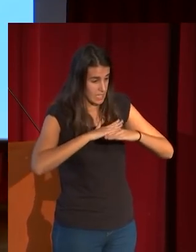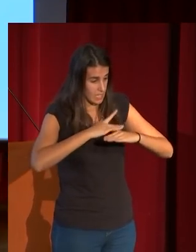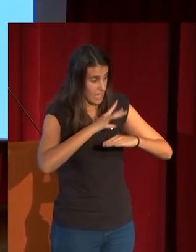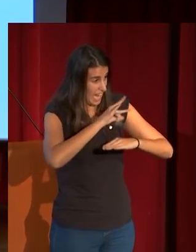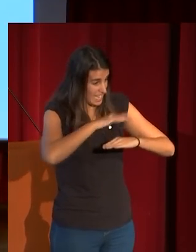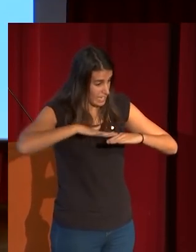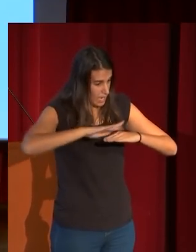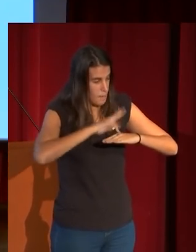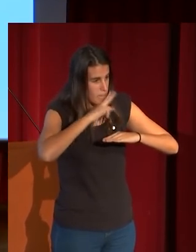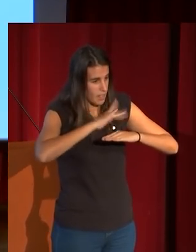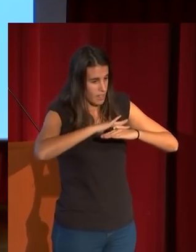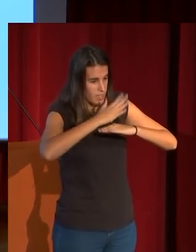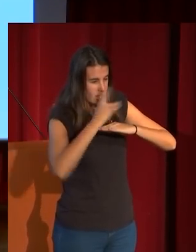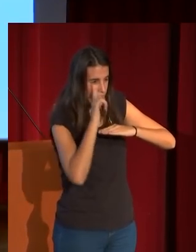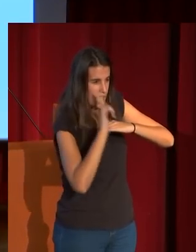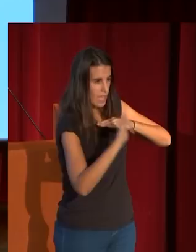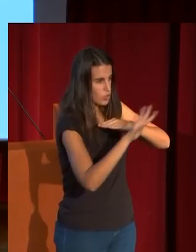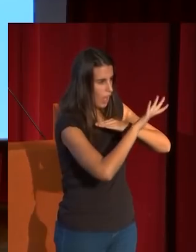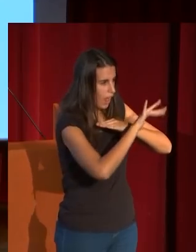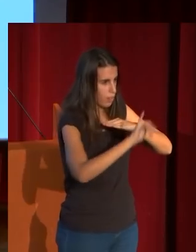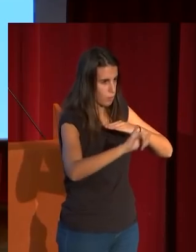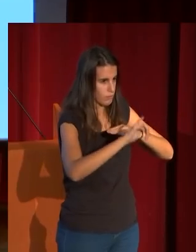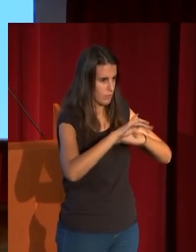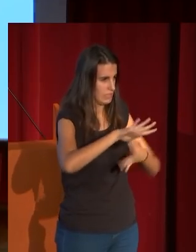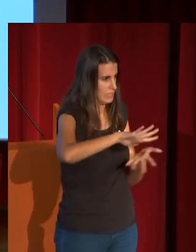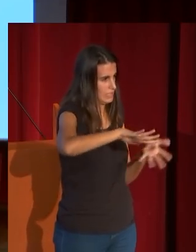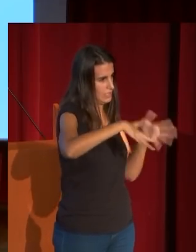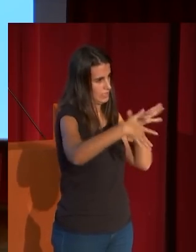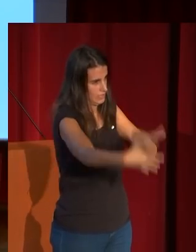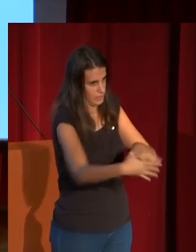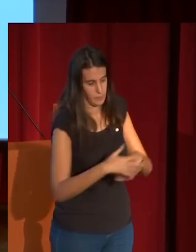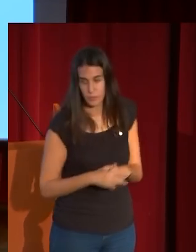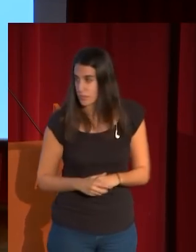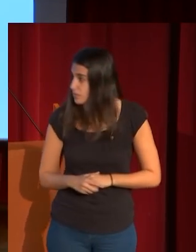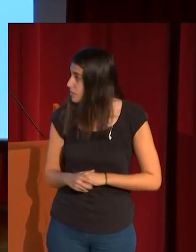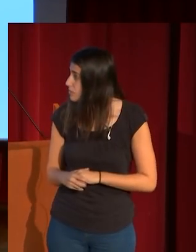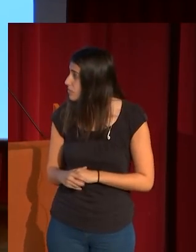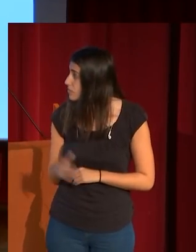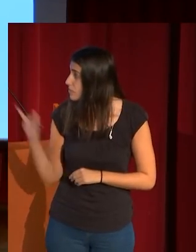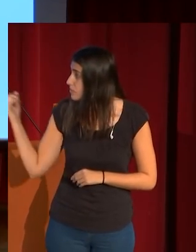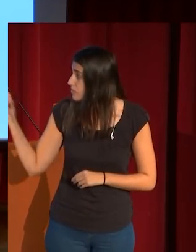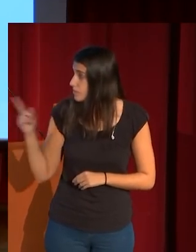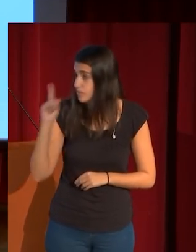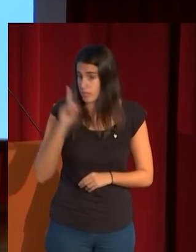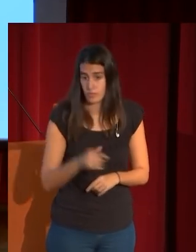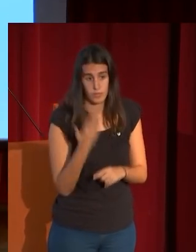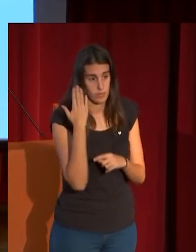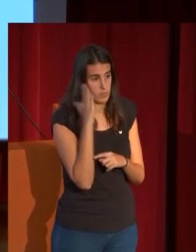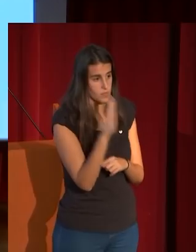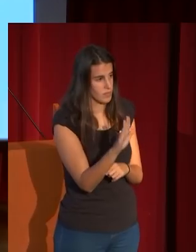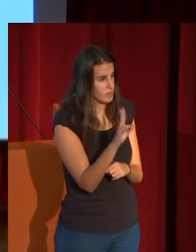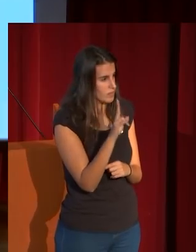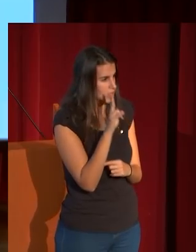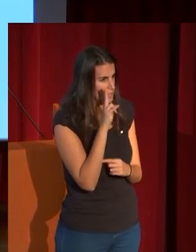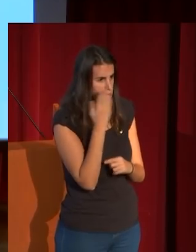convirtiendo en azul sin solución de continuidad o esta muy sintética del final también de su vida que se ha visto muy